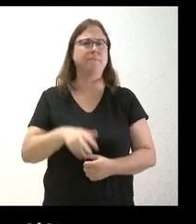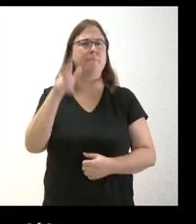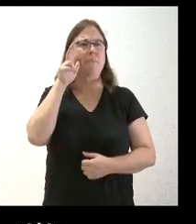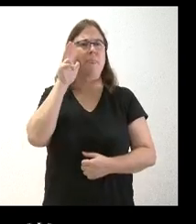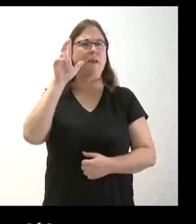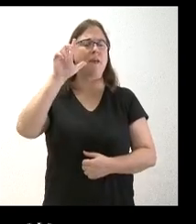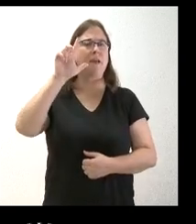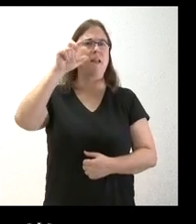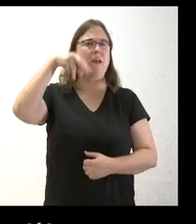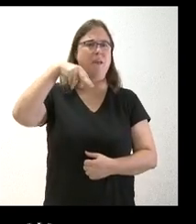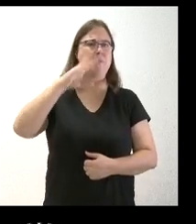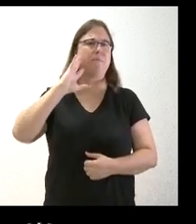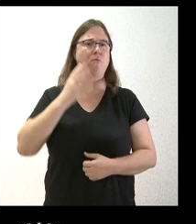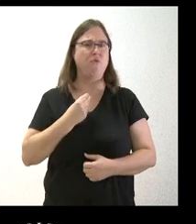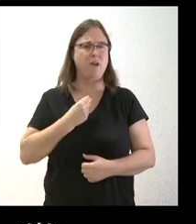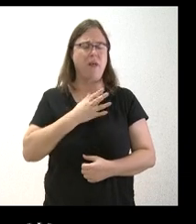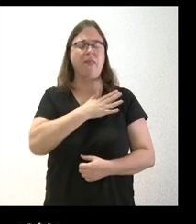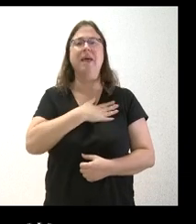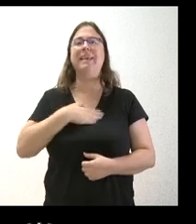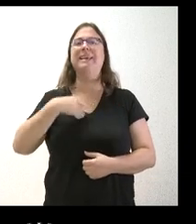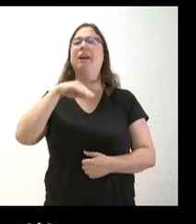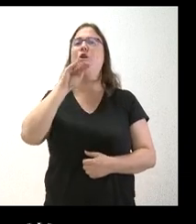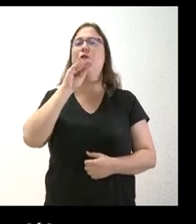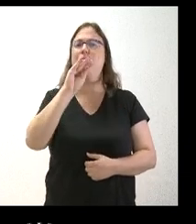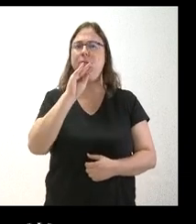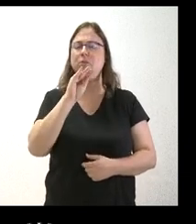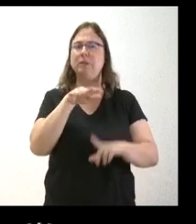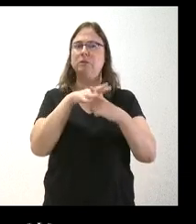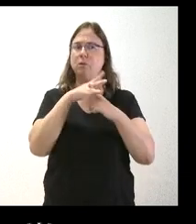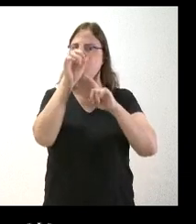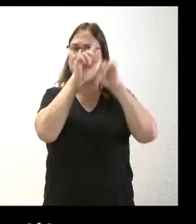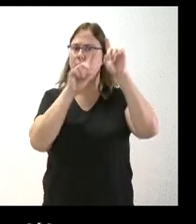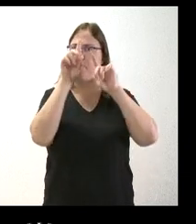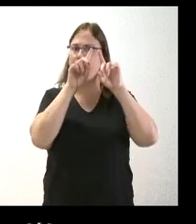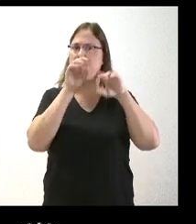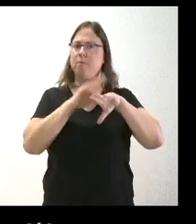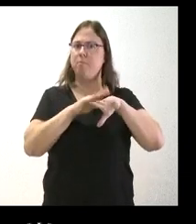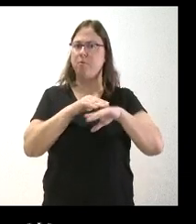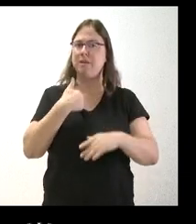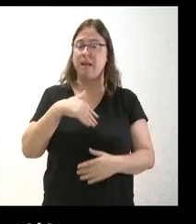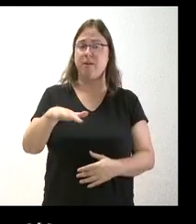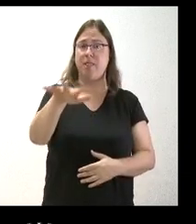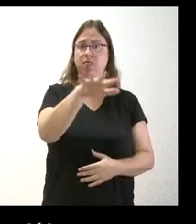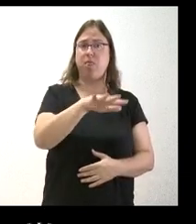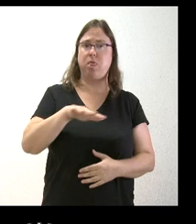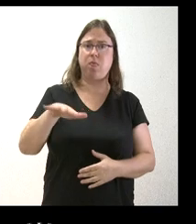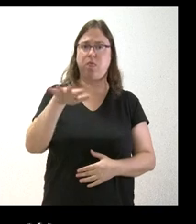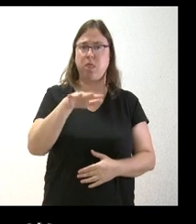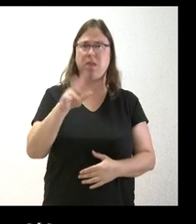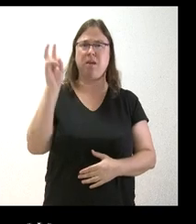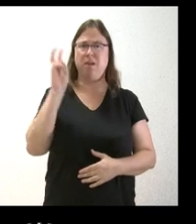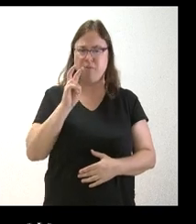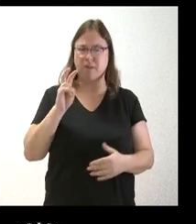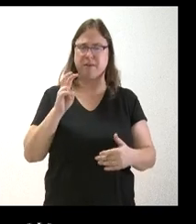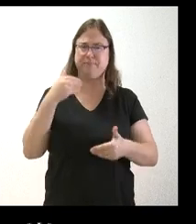Ponferrada. Quería preguntarle hasta qué punto le preocupa esta situación a la Junta, más y menos en una zona que viene de sufrir un